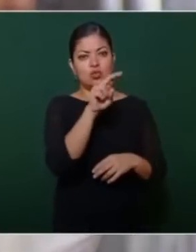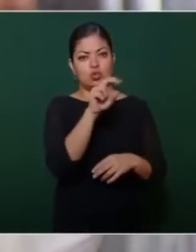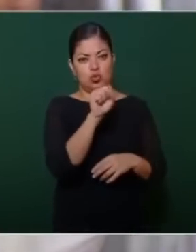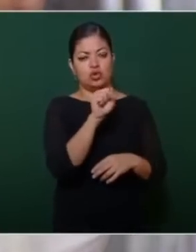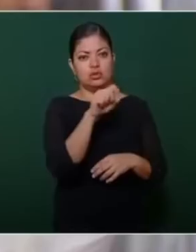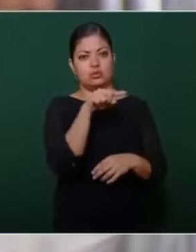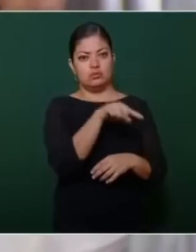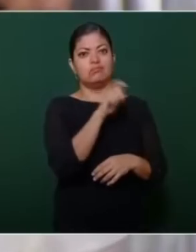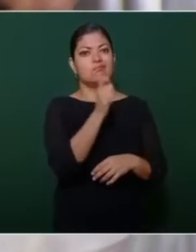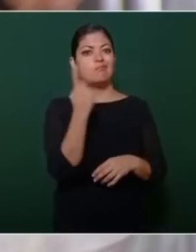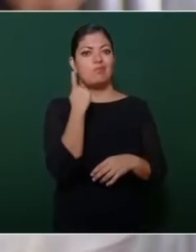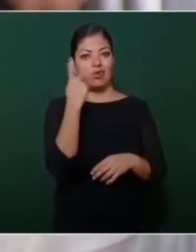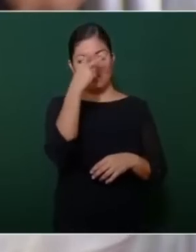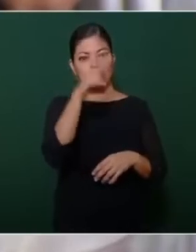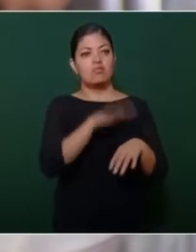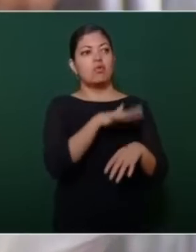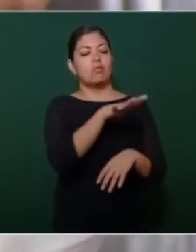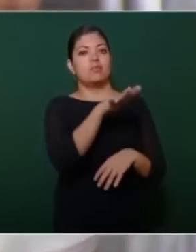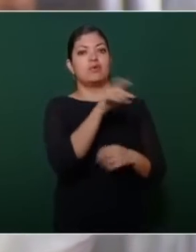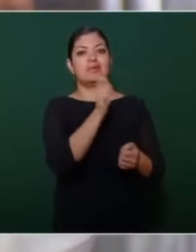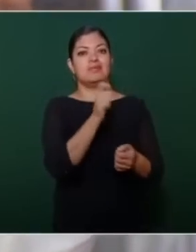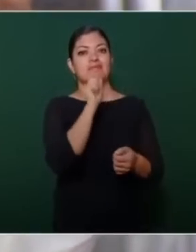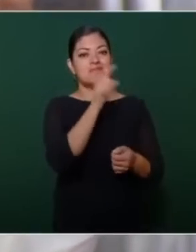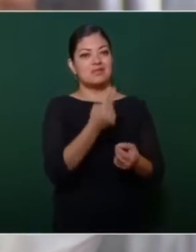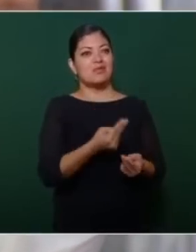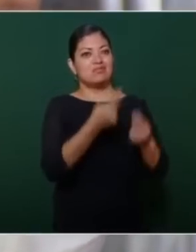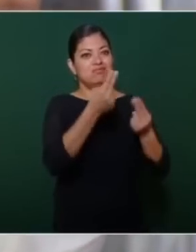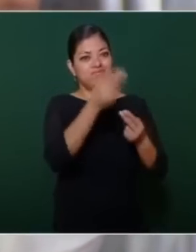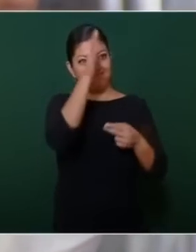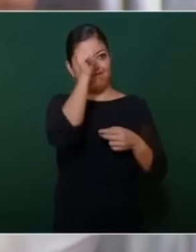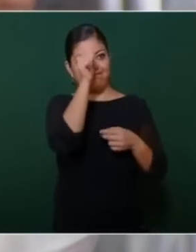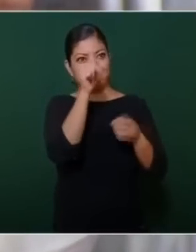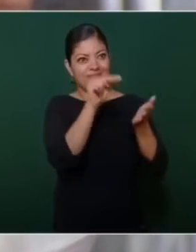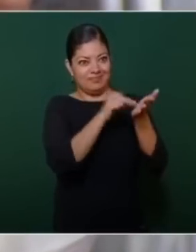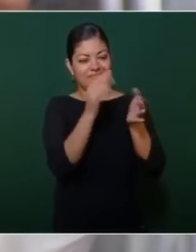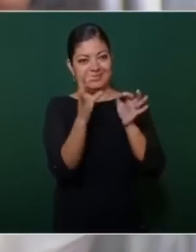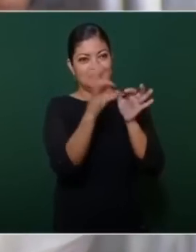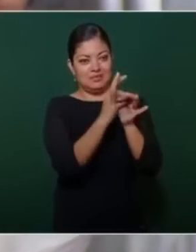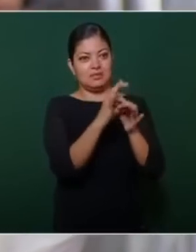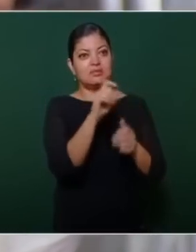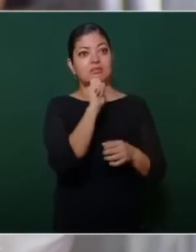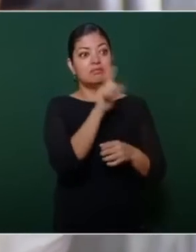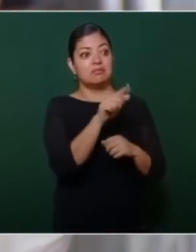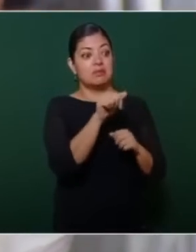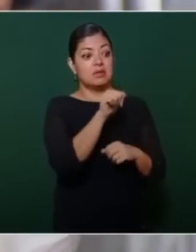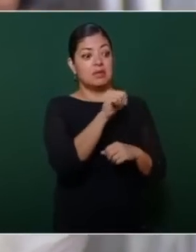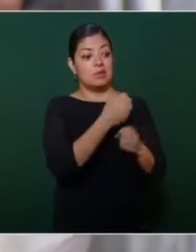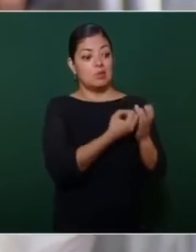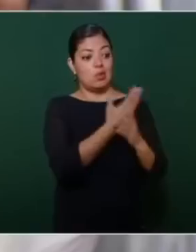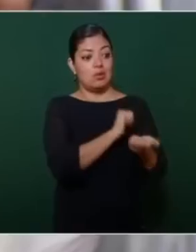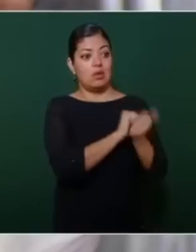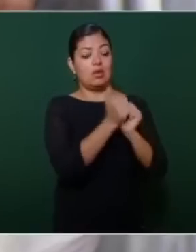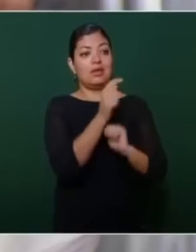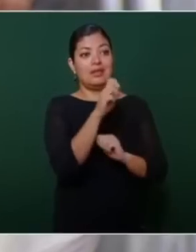destacó por su participación en la negociación de este tratado, pasar del antiguo tratado al nuevo TEMEC.